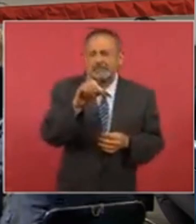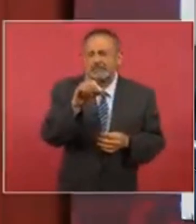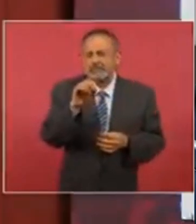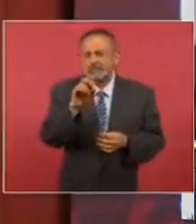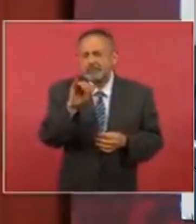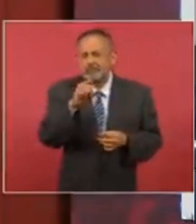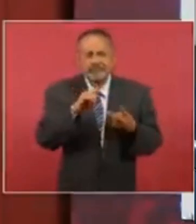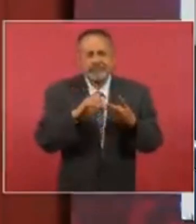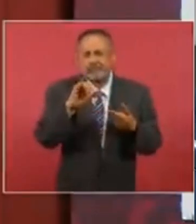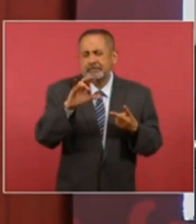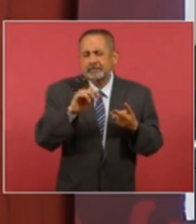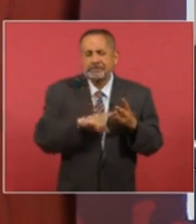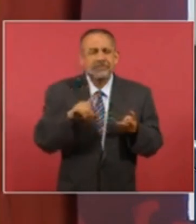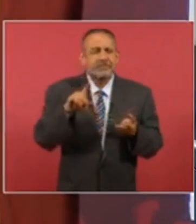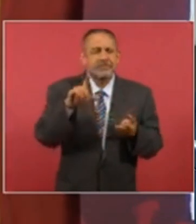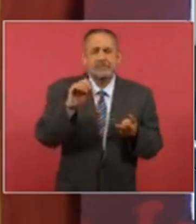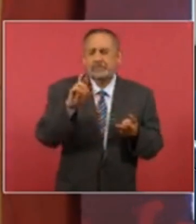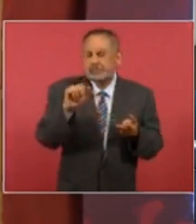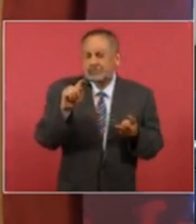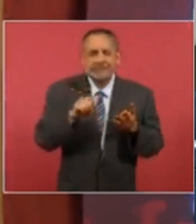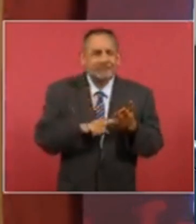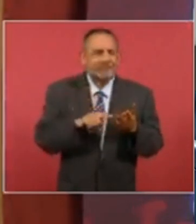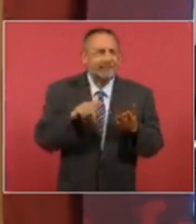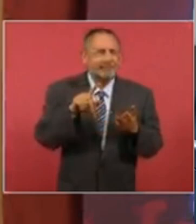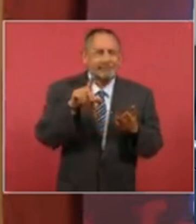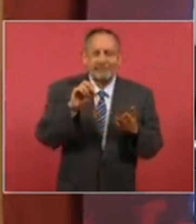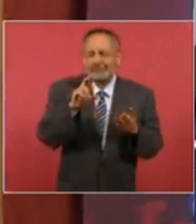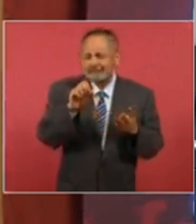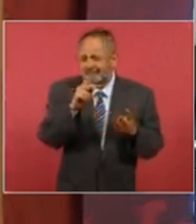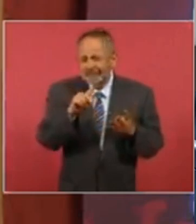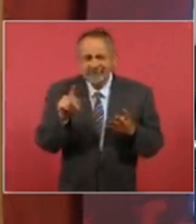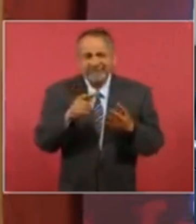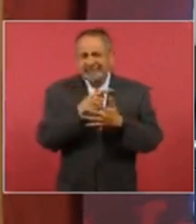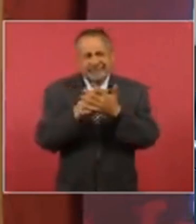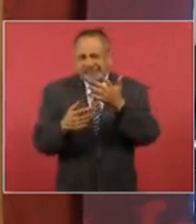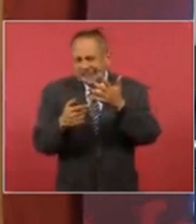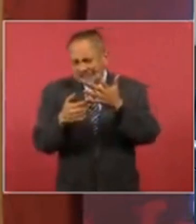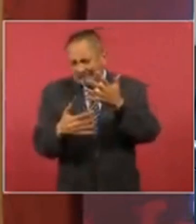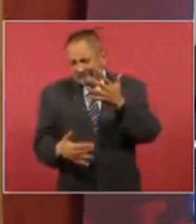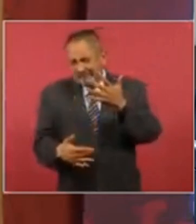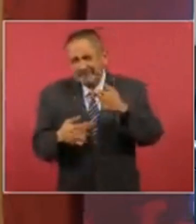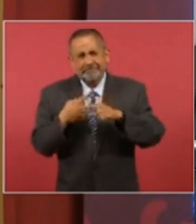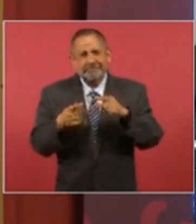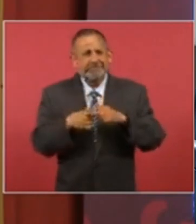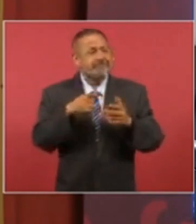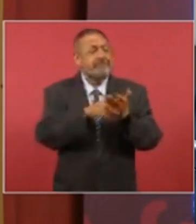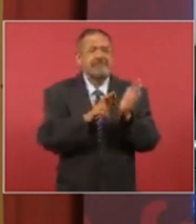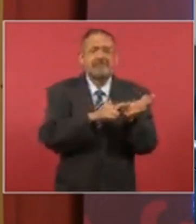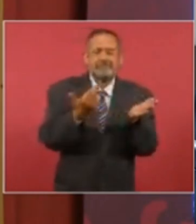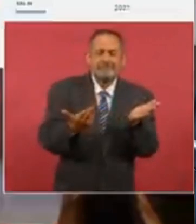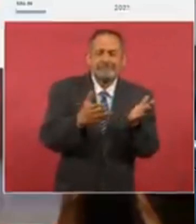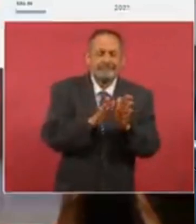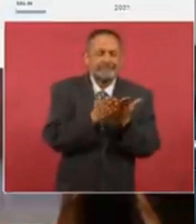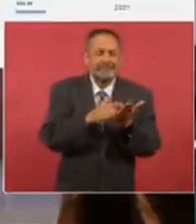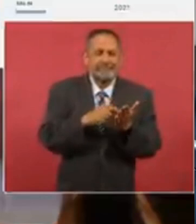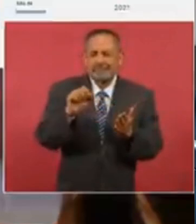Vamos a ir a la conferencia, hoy 13 de marzo de 2023. El presidente aborda